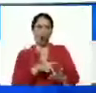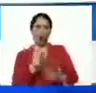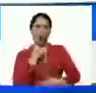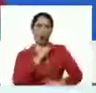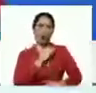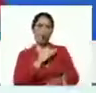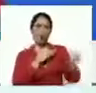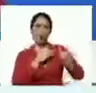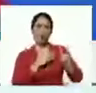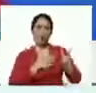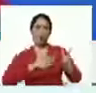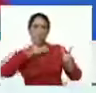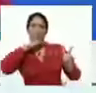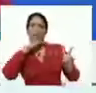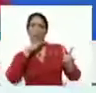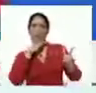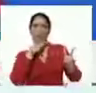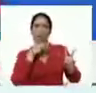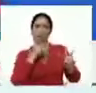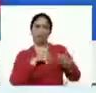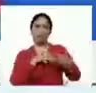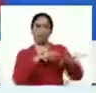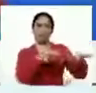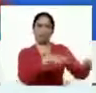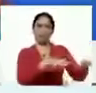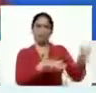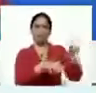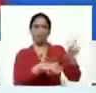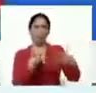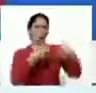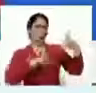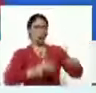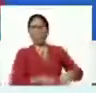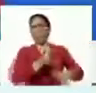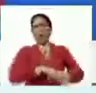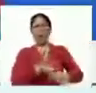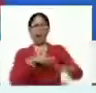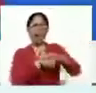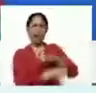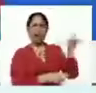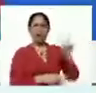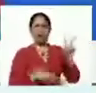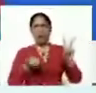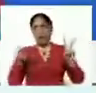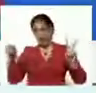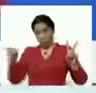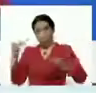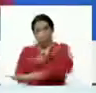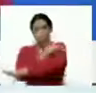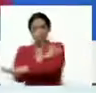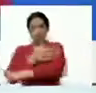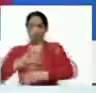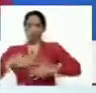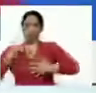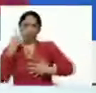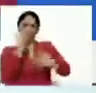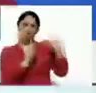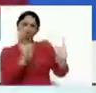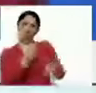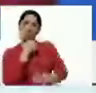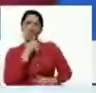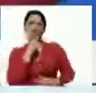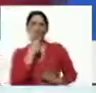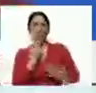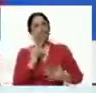la pandemia cunde, la pandemia se multiplica, la cosa se va a poner peor, y ellos disfrutan. Ah, pero ¿quién disfruta?